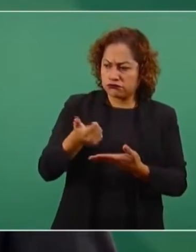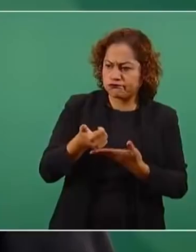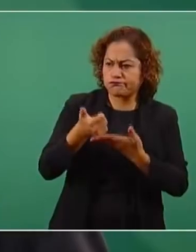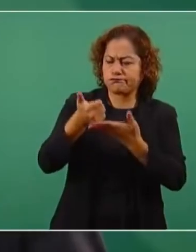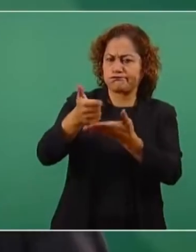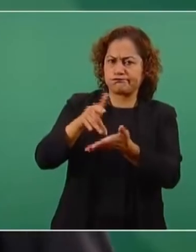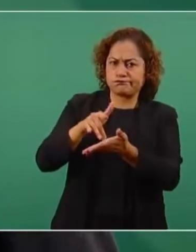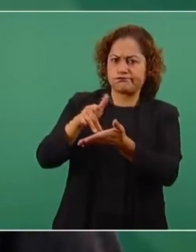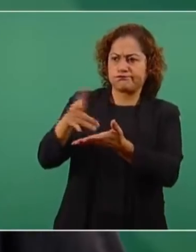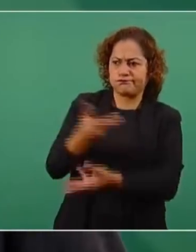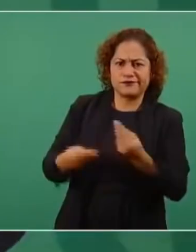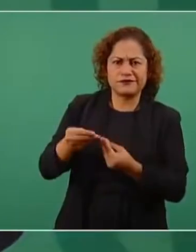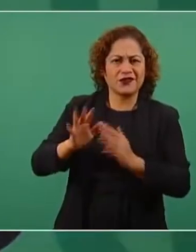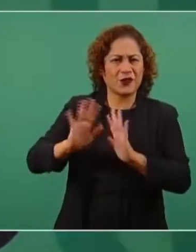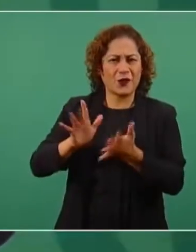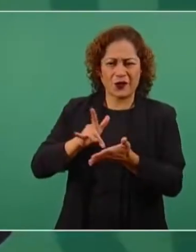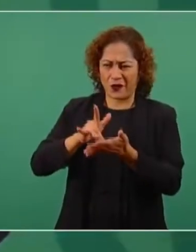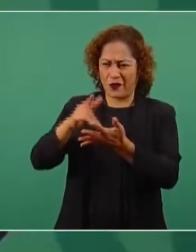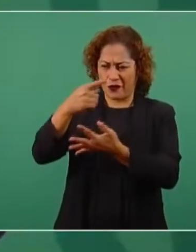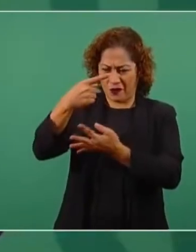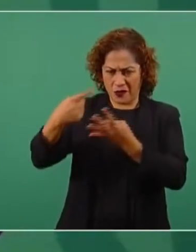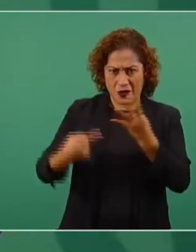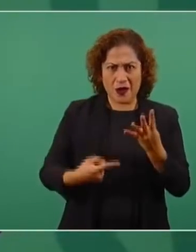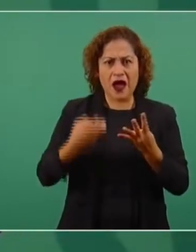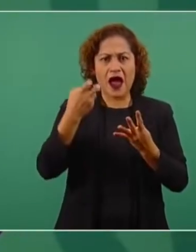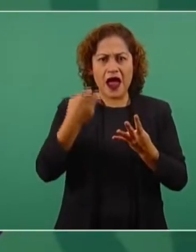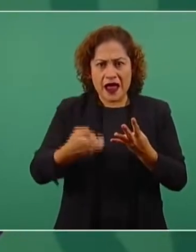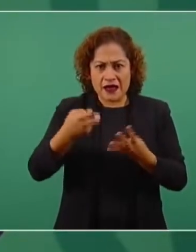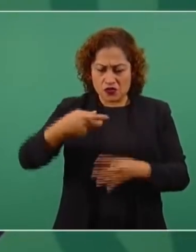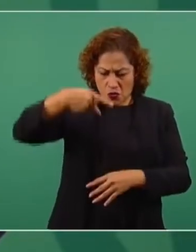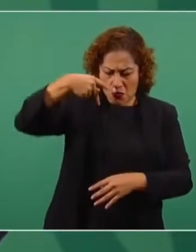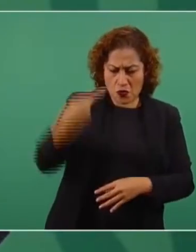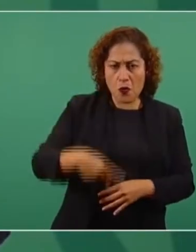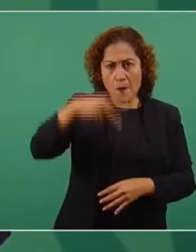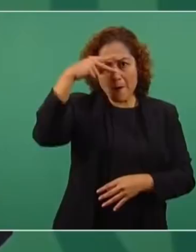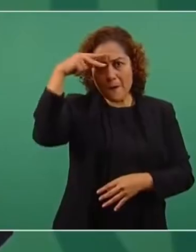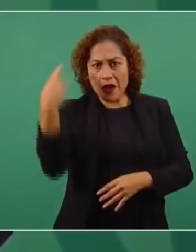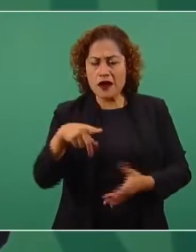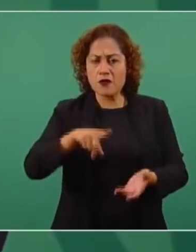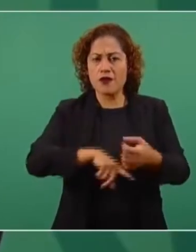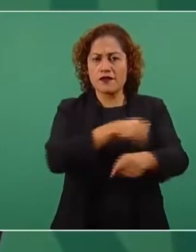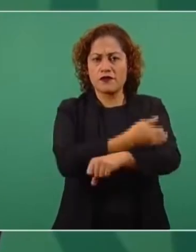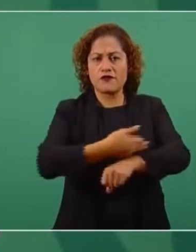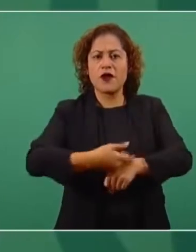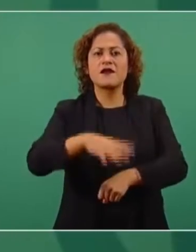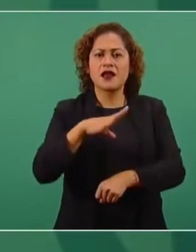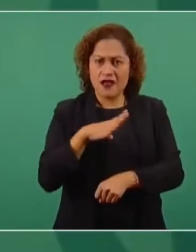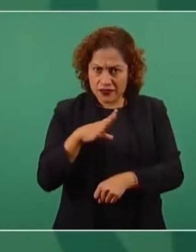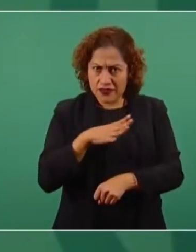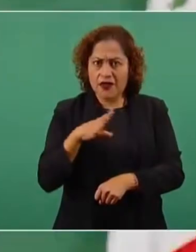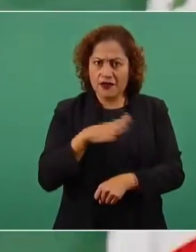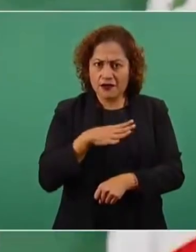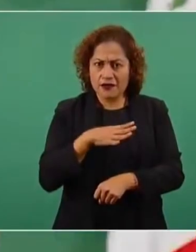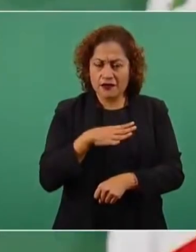Todas esas enseñanzas de nuestro pueblo, de nuestras familias, que se hicieron a un lado